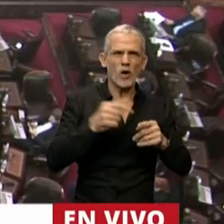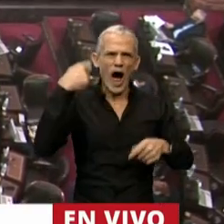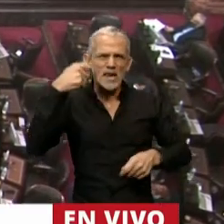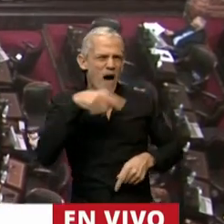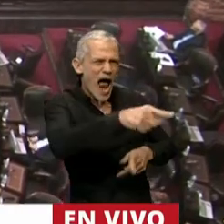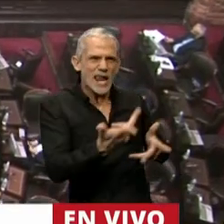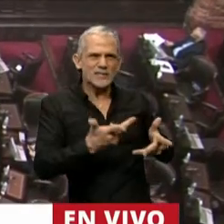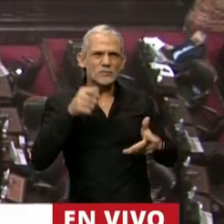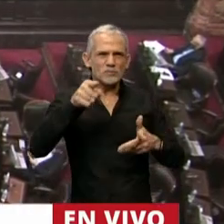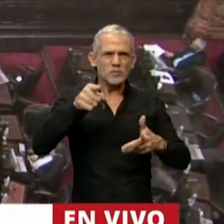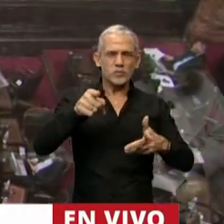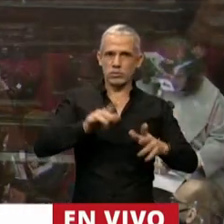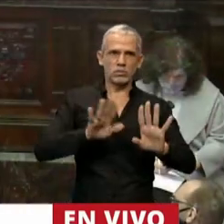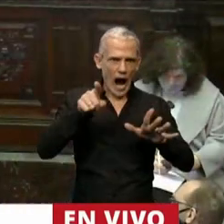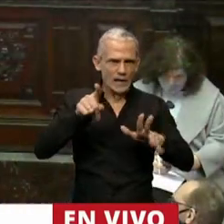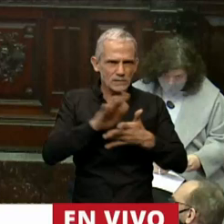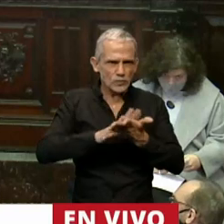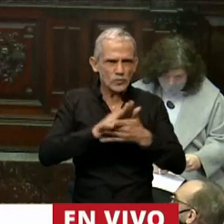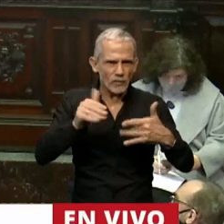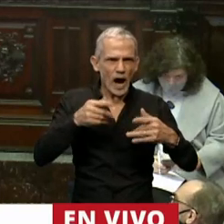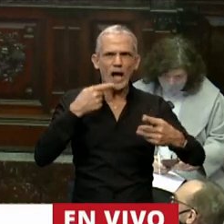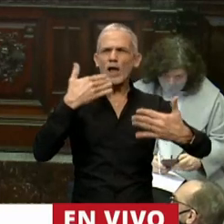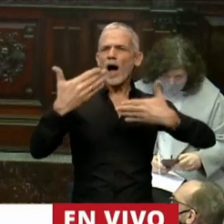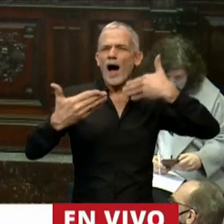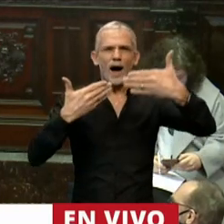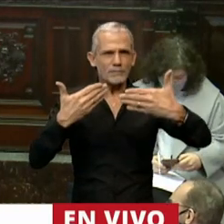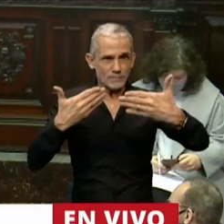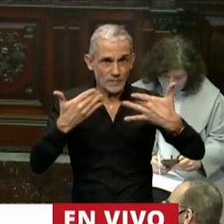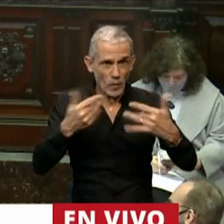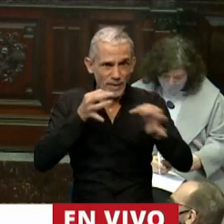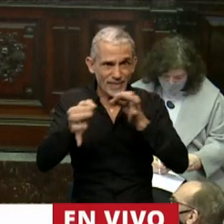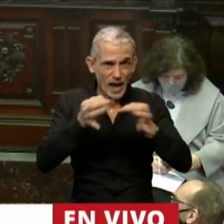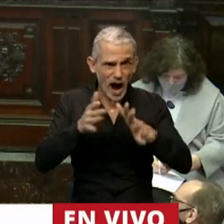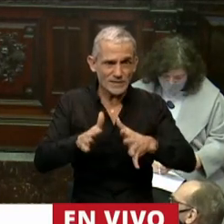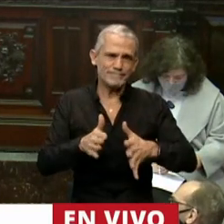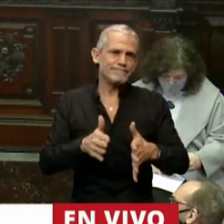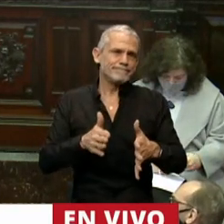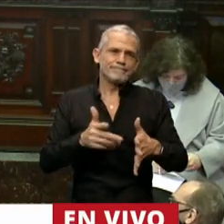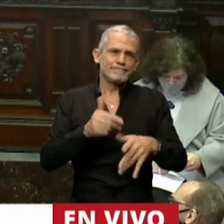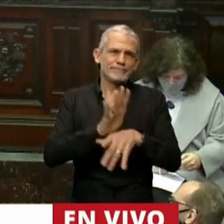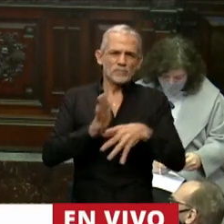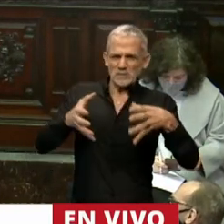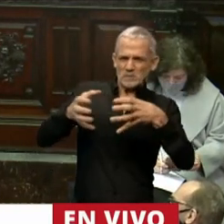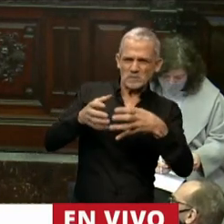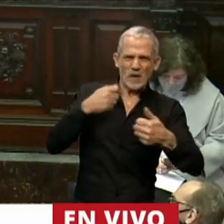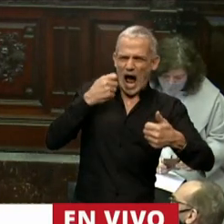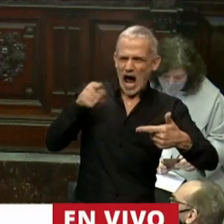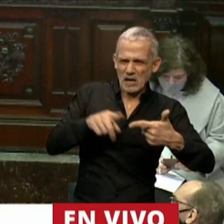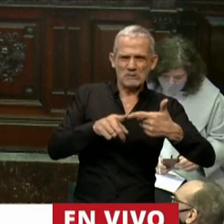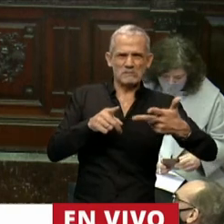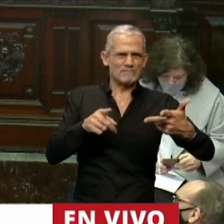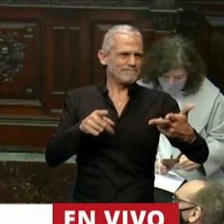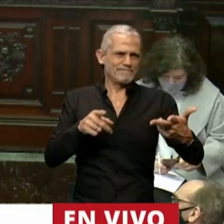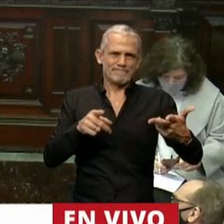lejos de poder transitar una